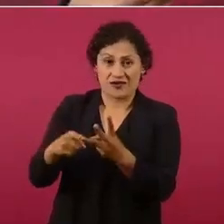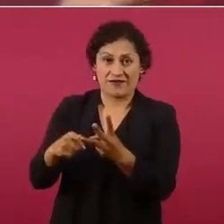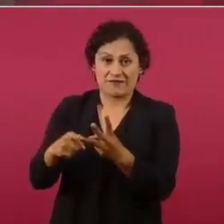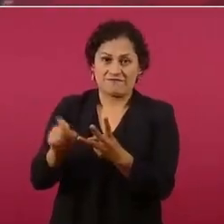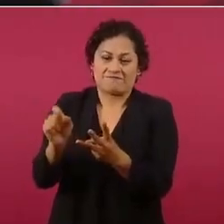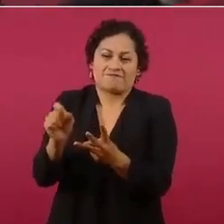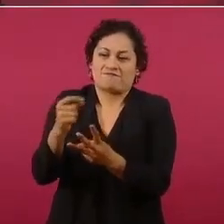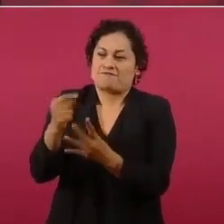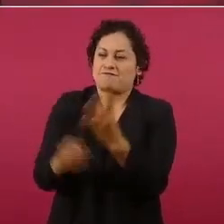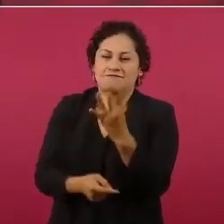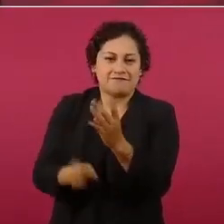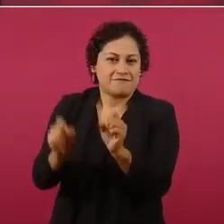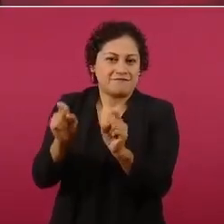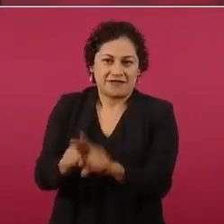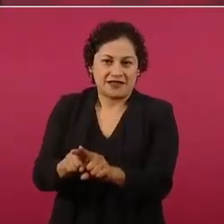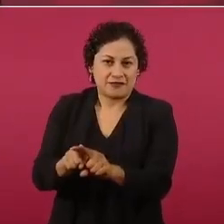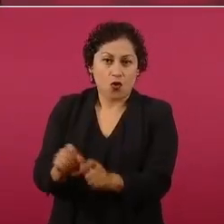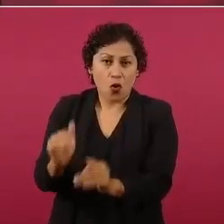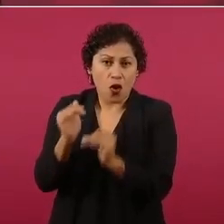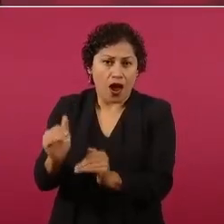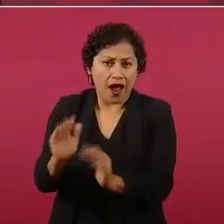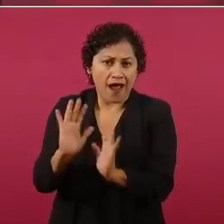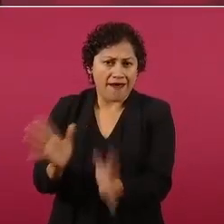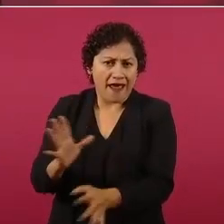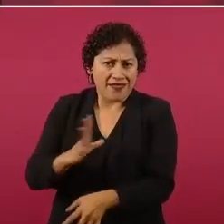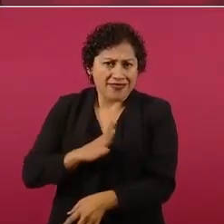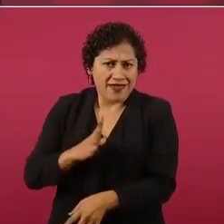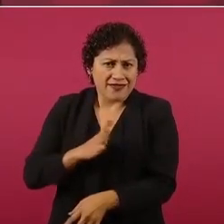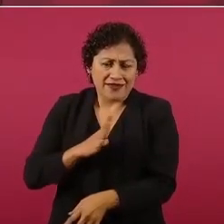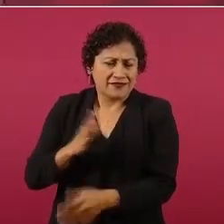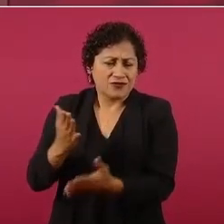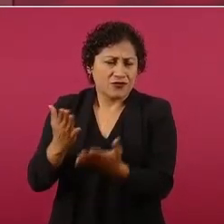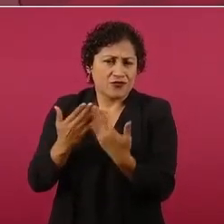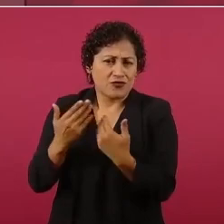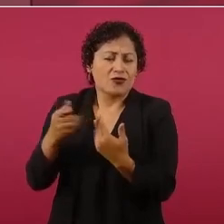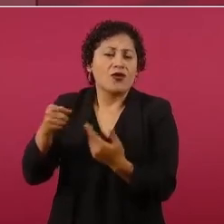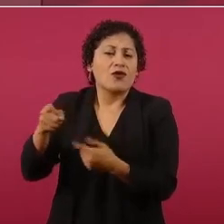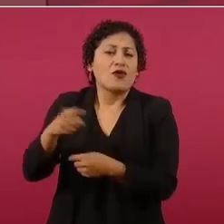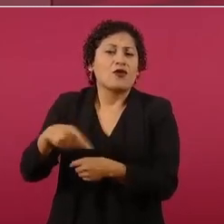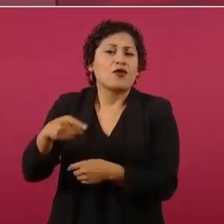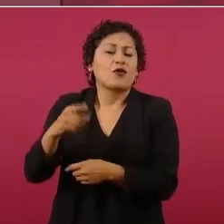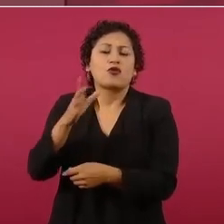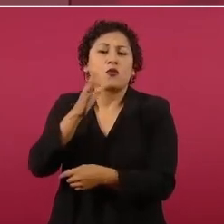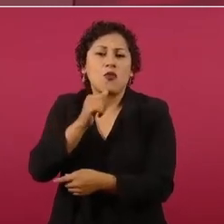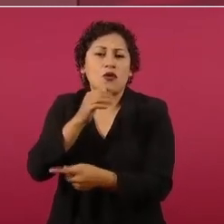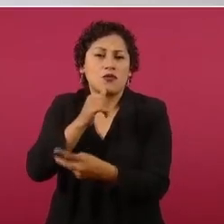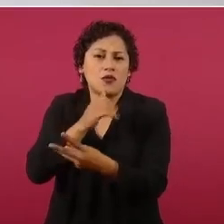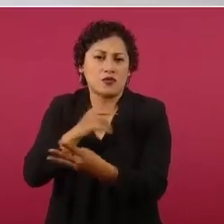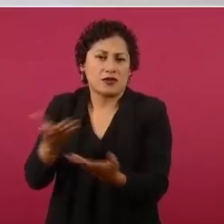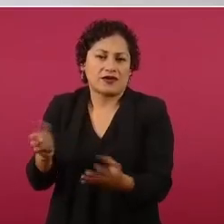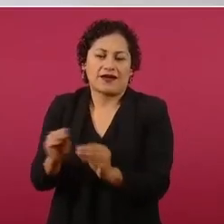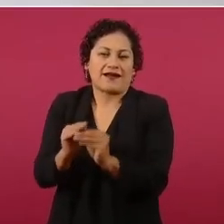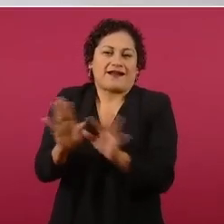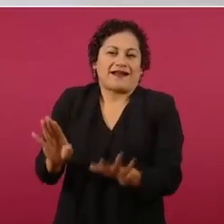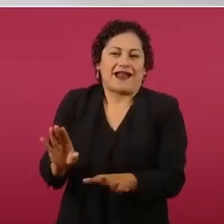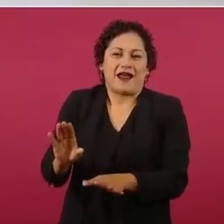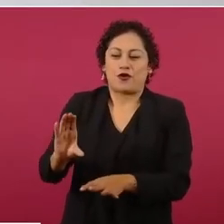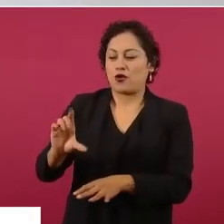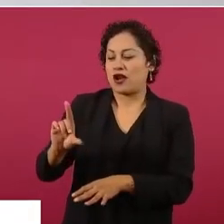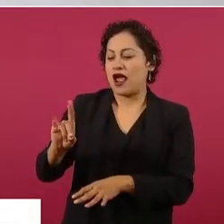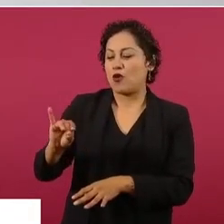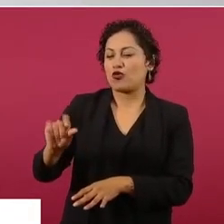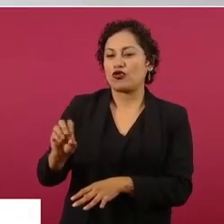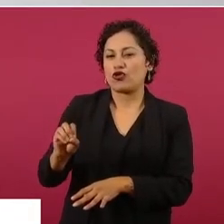González, pues imagina, su papá, asesor económico de Salinas, hicieron su agosto,